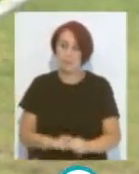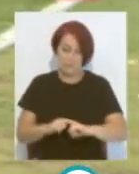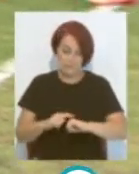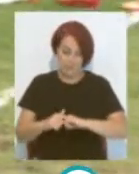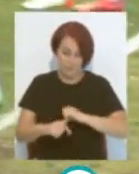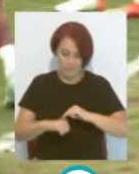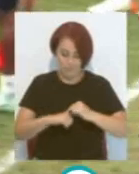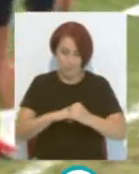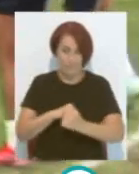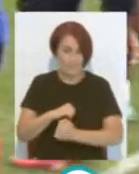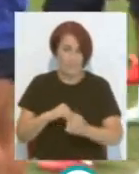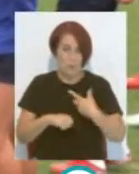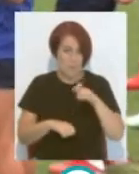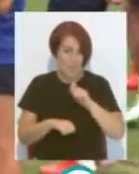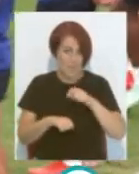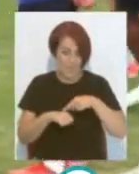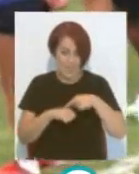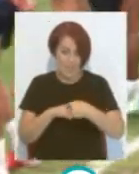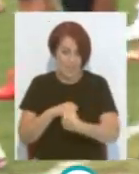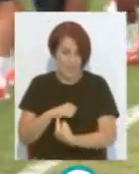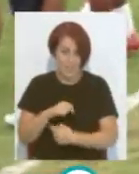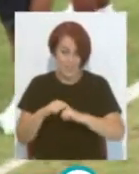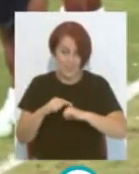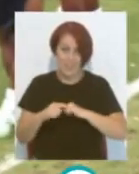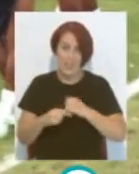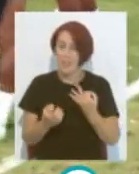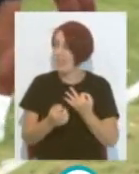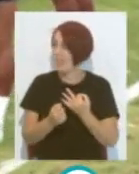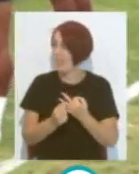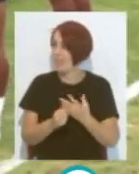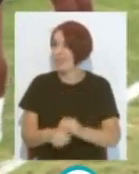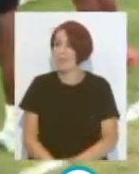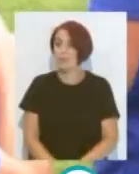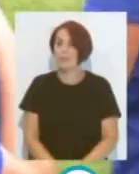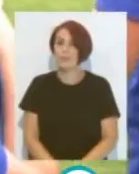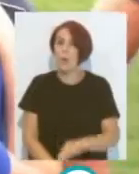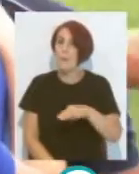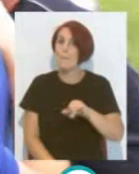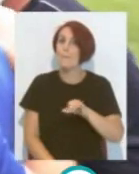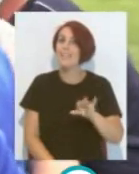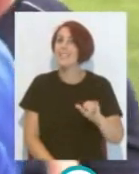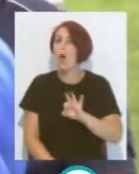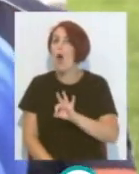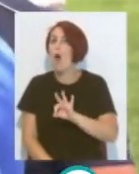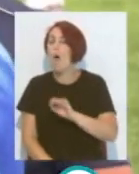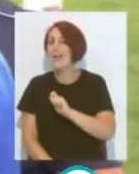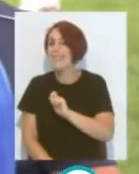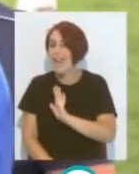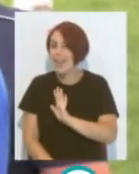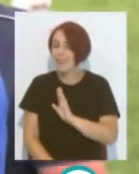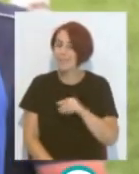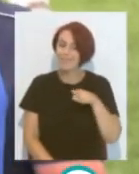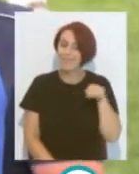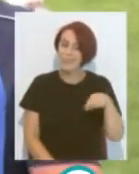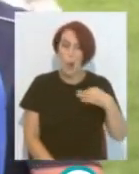dos Contar los meses Tienes que poner Las muñecas juntas Los meses O los meses Los meses Los meses Hay uno